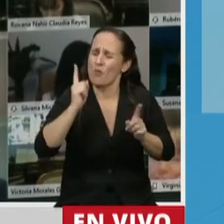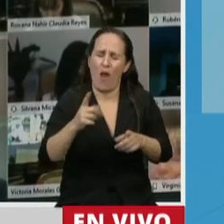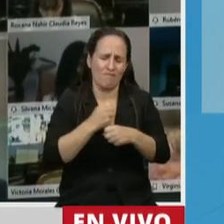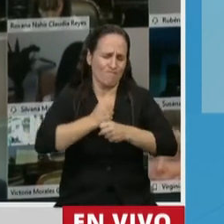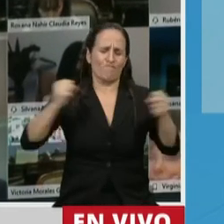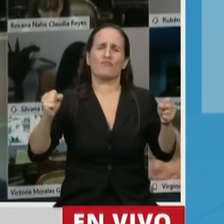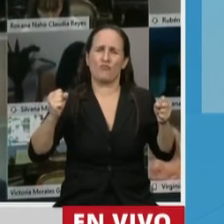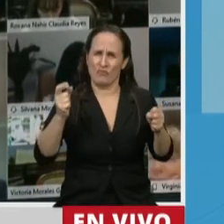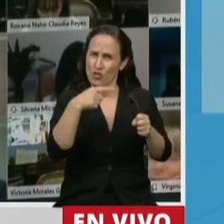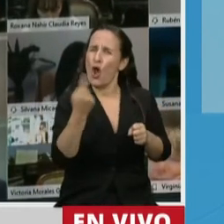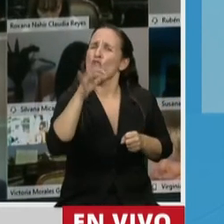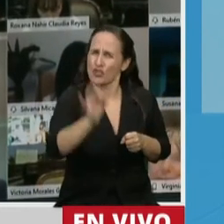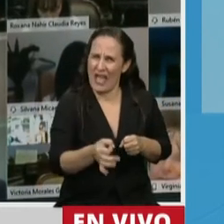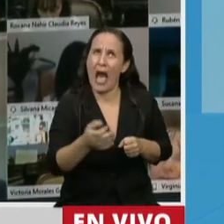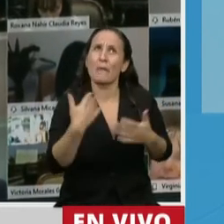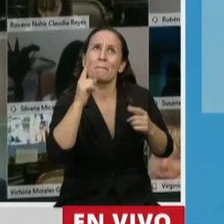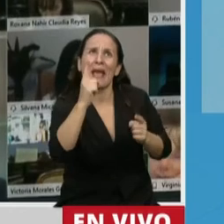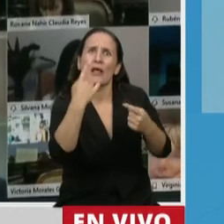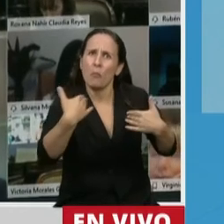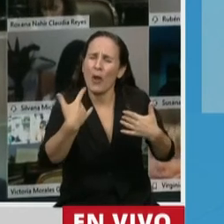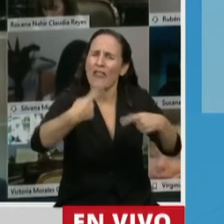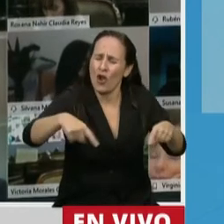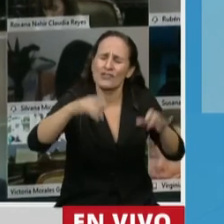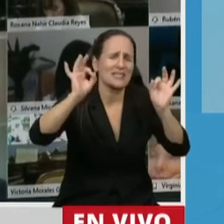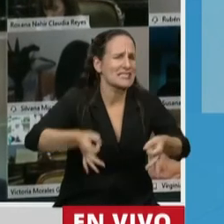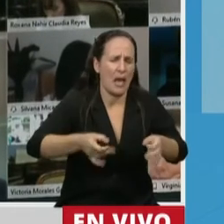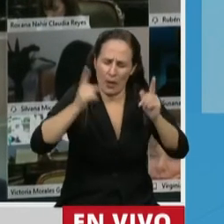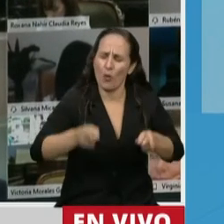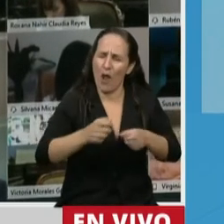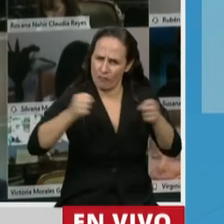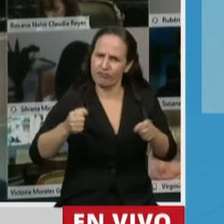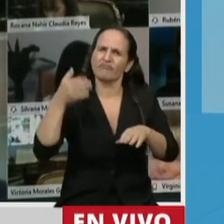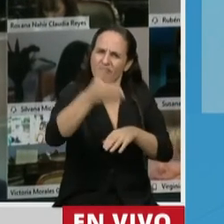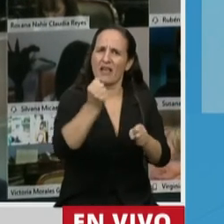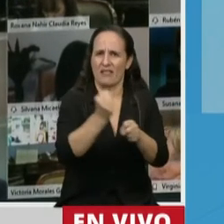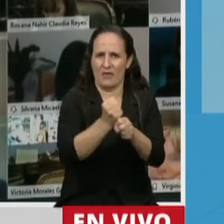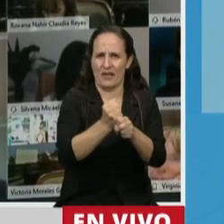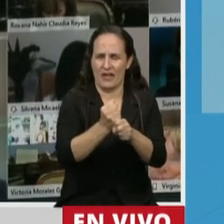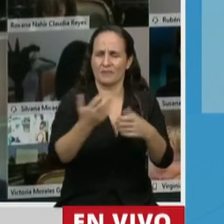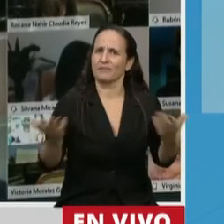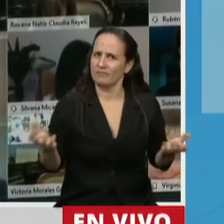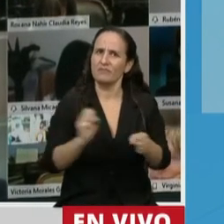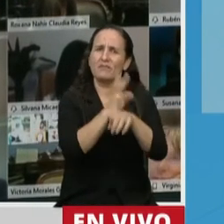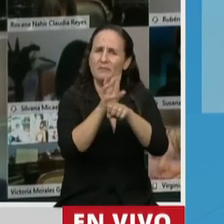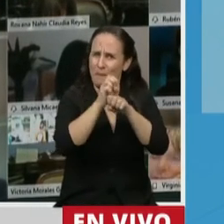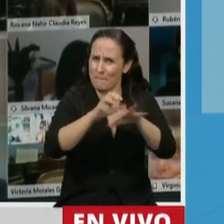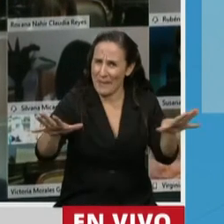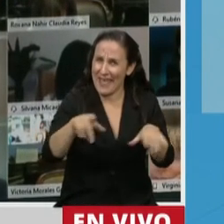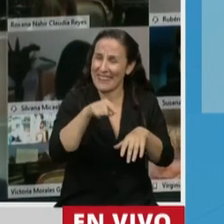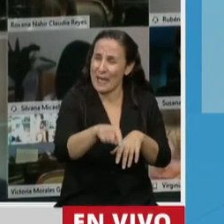sabiendo mejor que nadie cuáles son los riesgos que están corriendo. Mire, señor Presidente, para hacer frente a la pandemia hay que sostener la